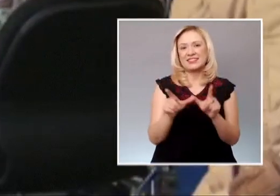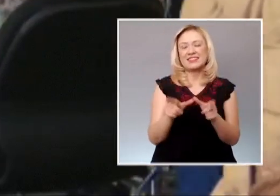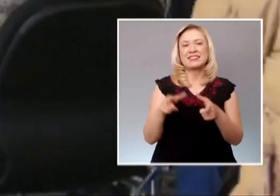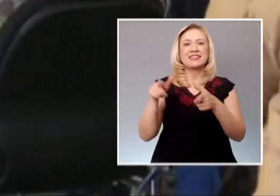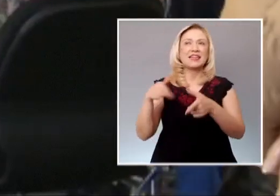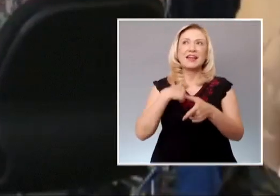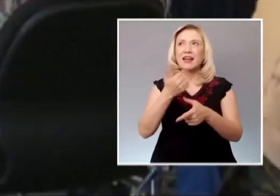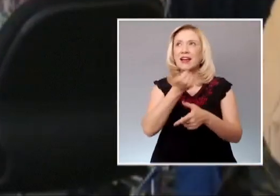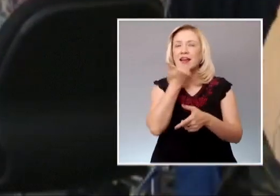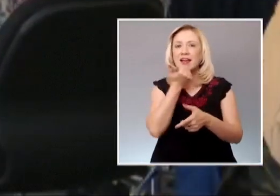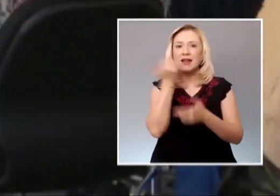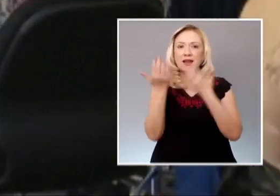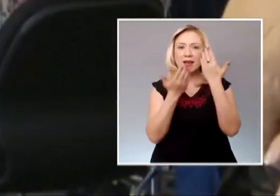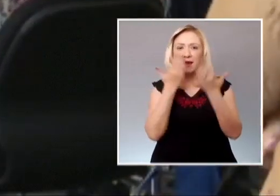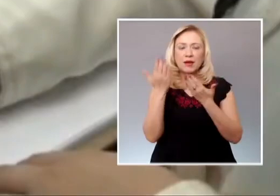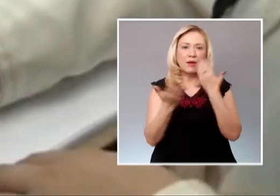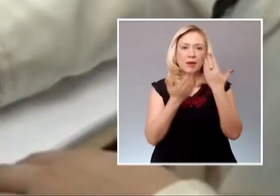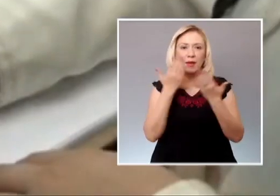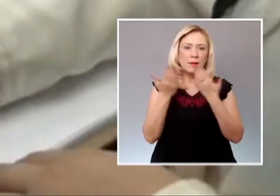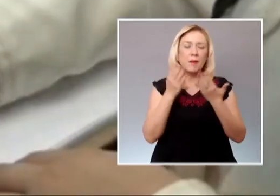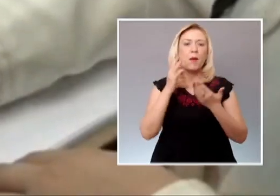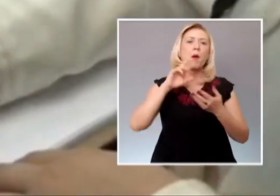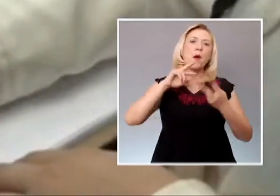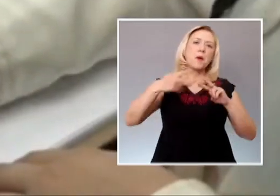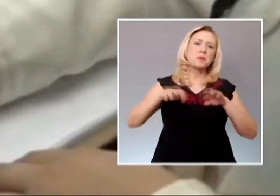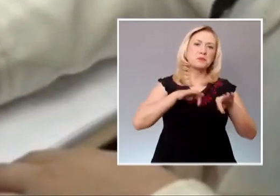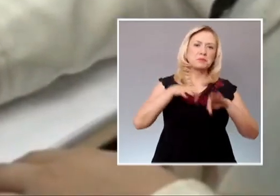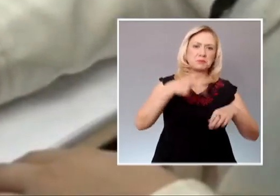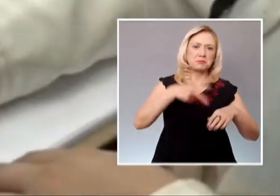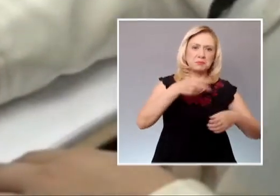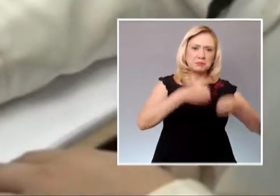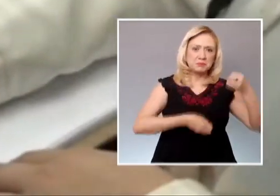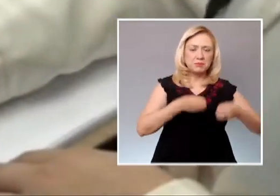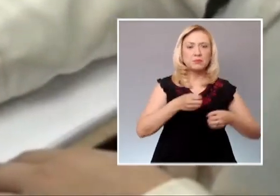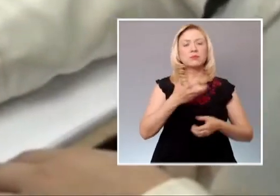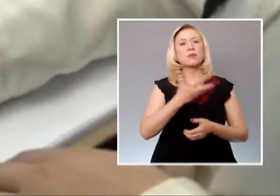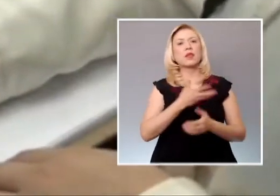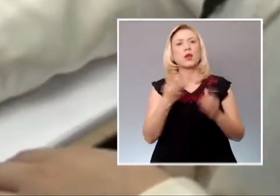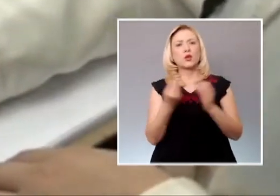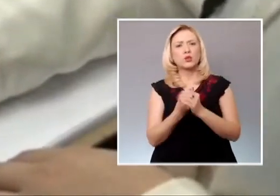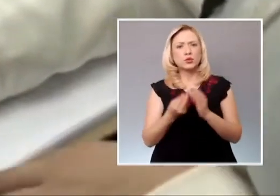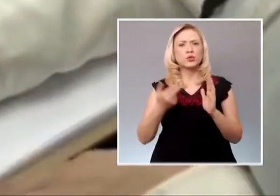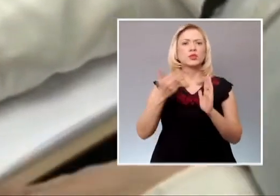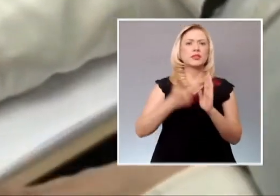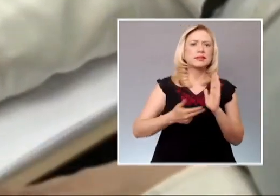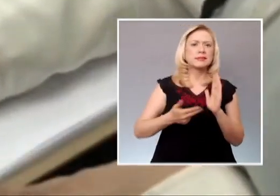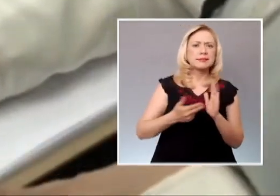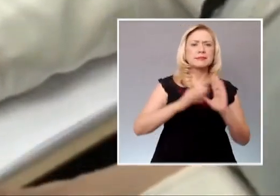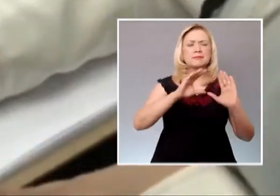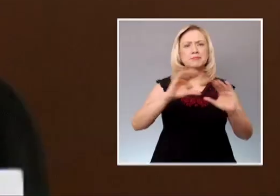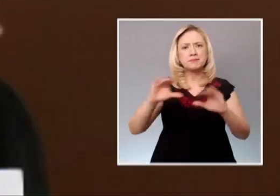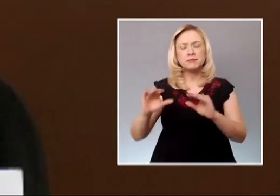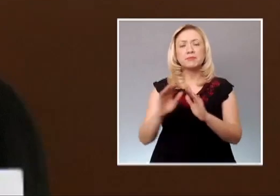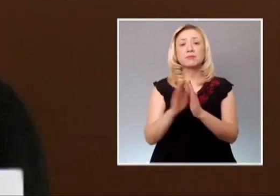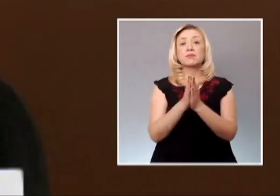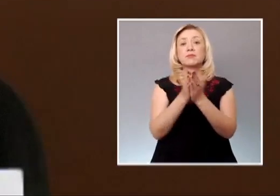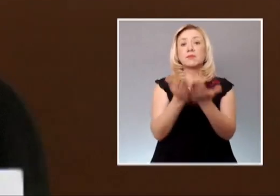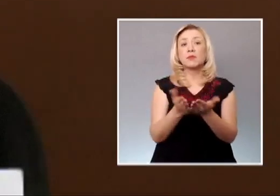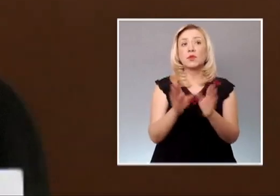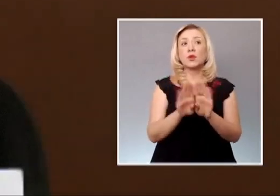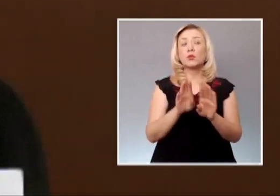presentaciones de libros y talleres. Nosotros acudimos a la presentación de los cuadernos de jurisprudencia que ha